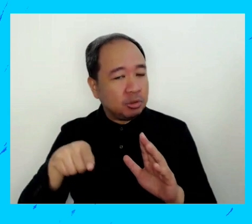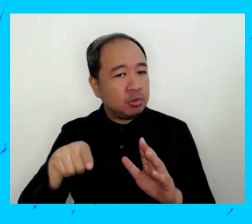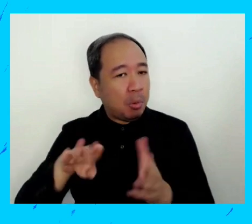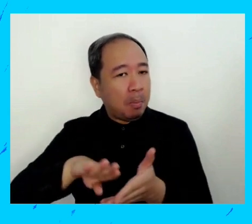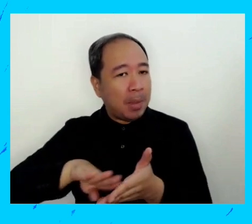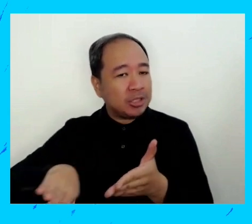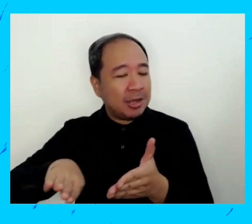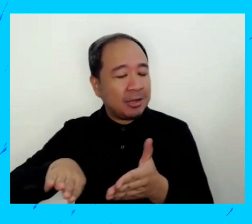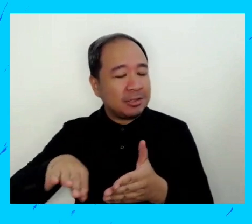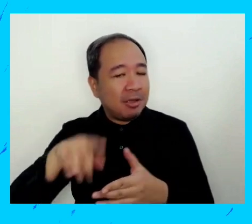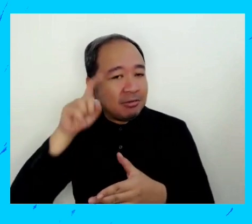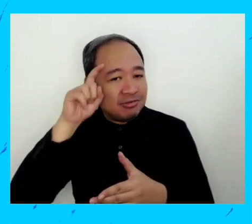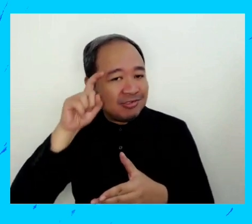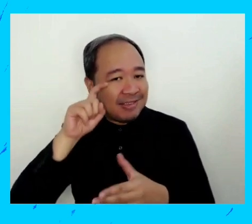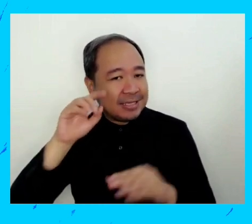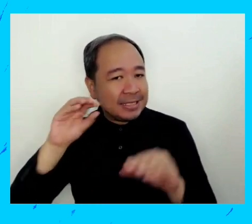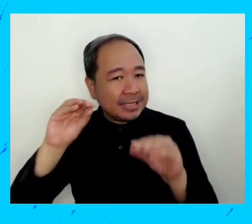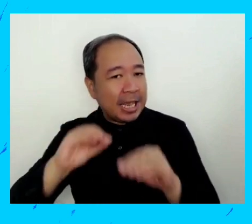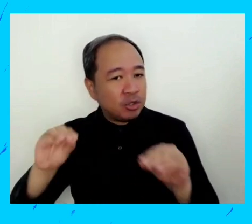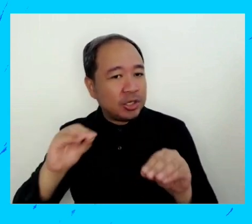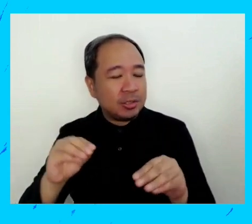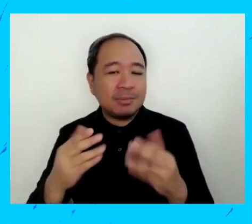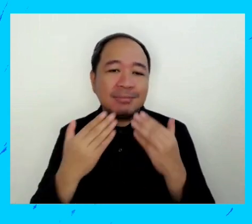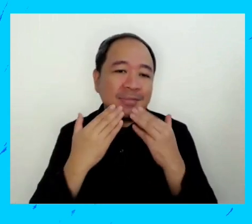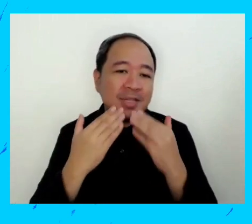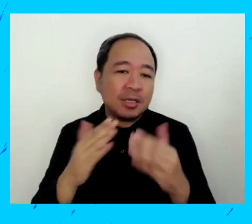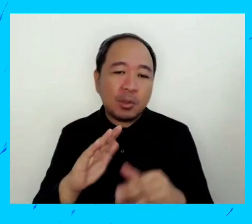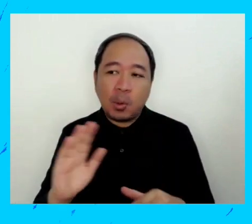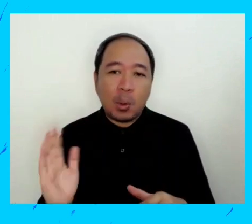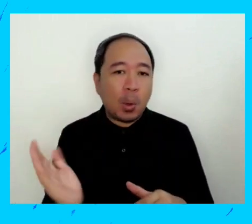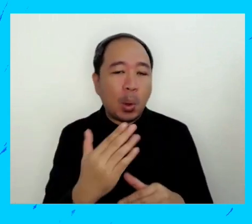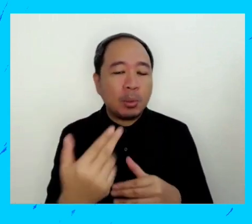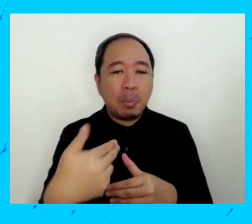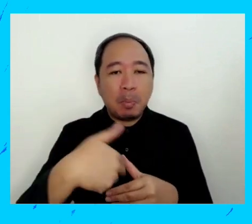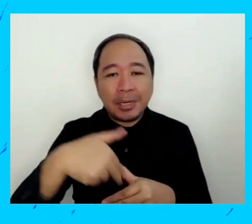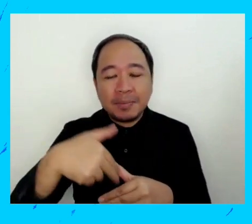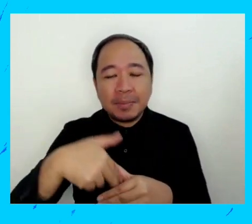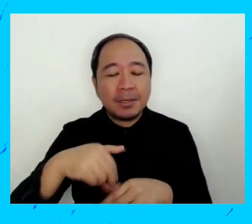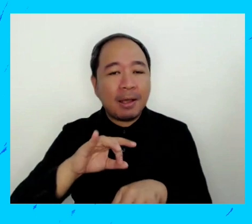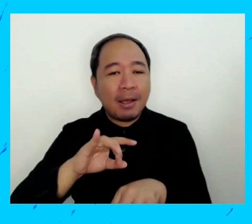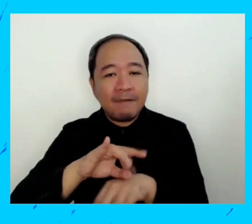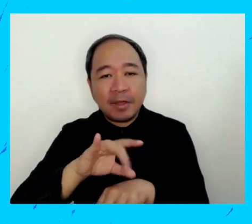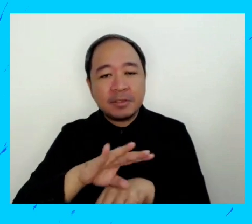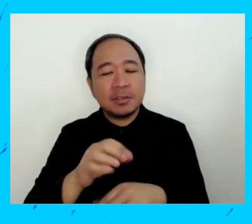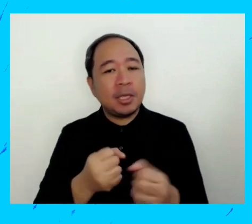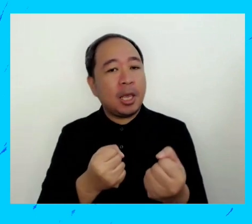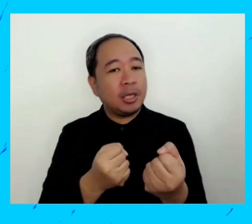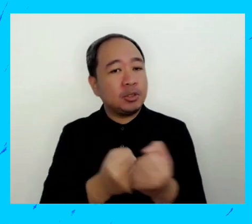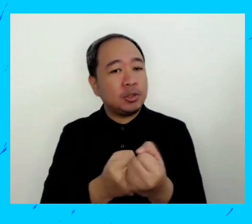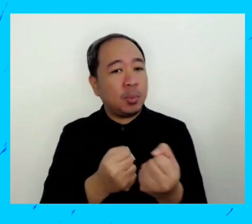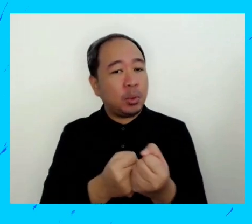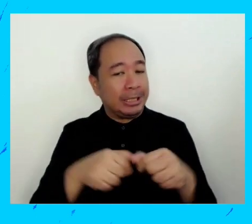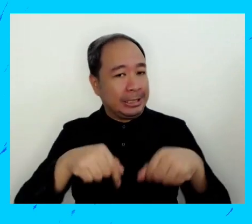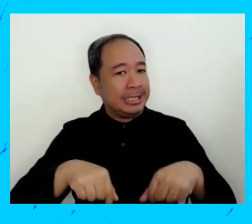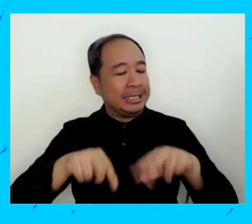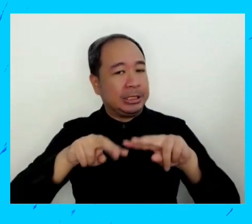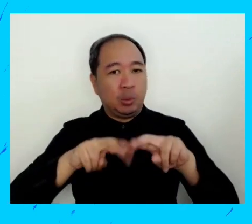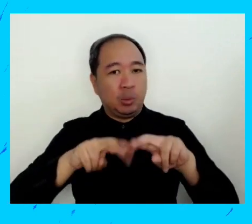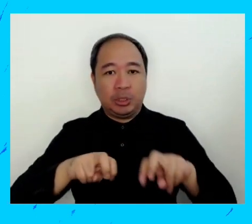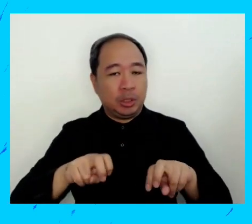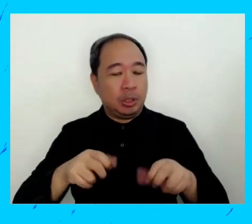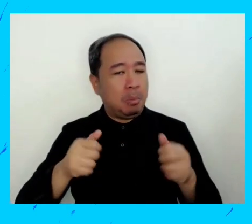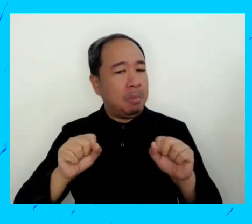para imaginar cómo podría ser un proyecto para que participantes y